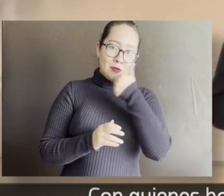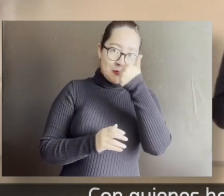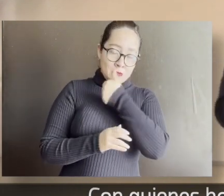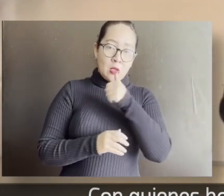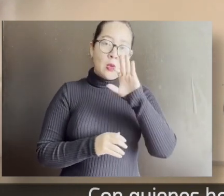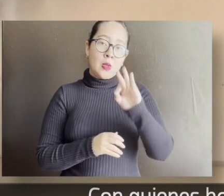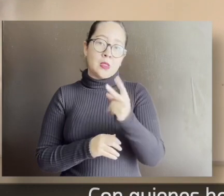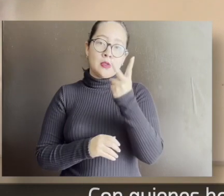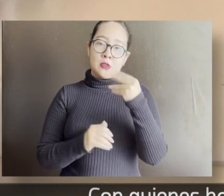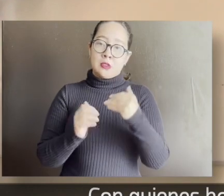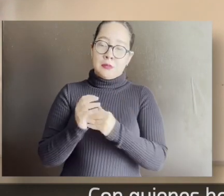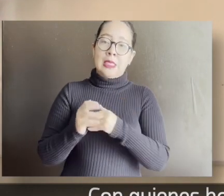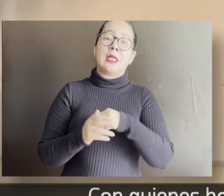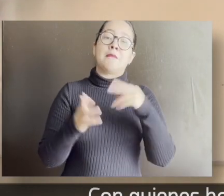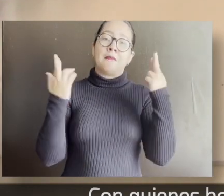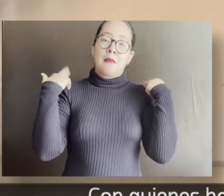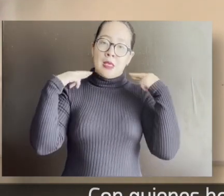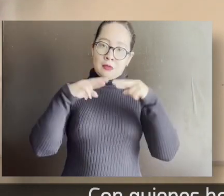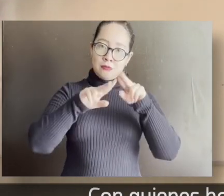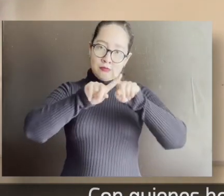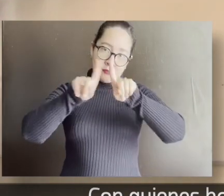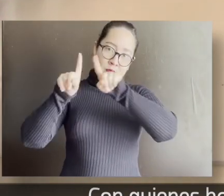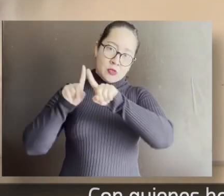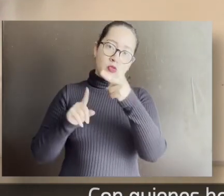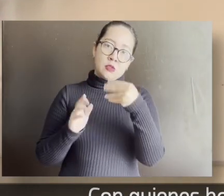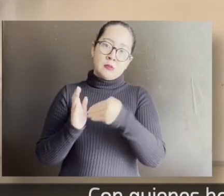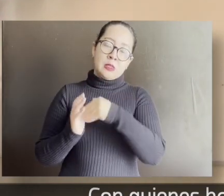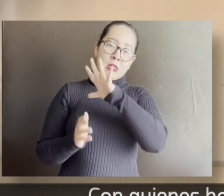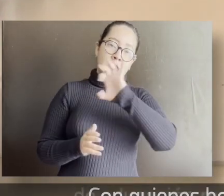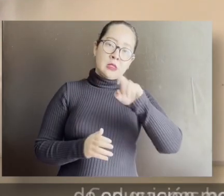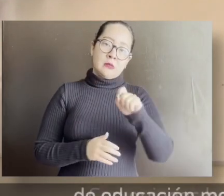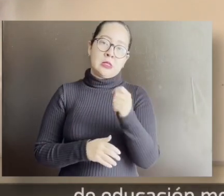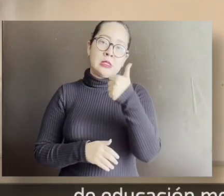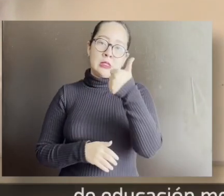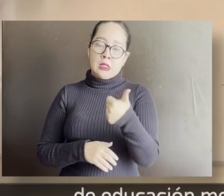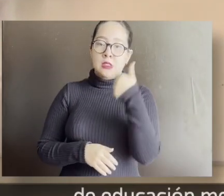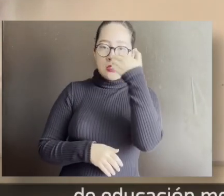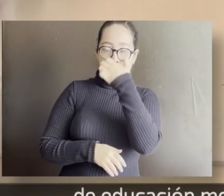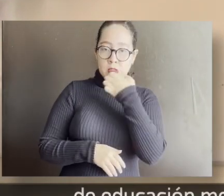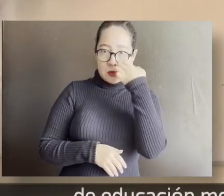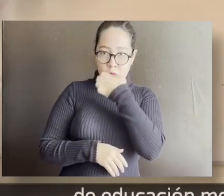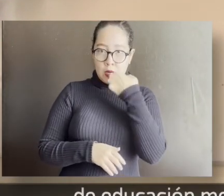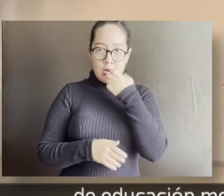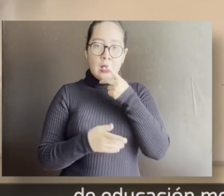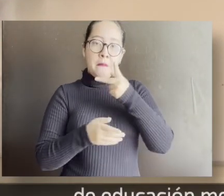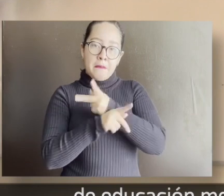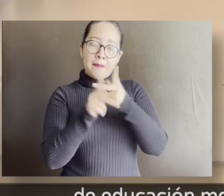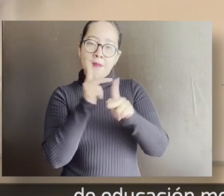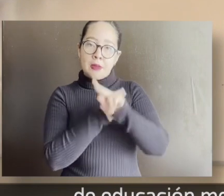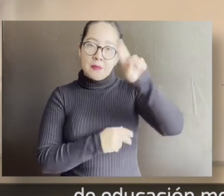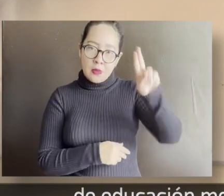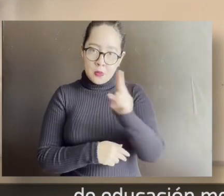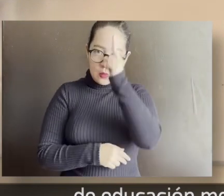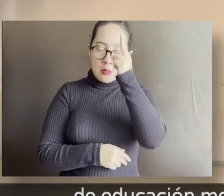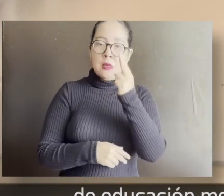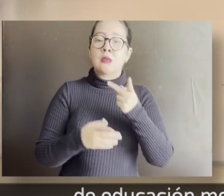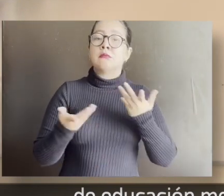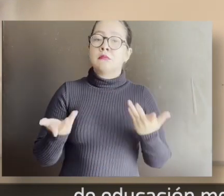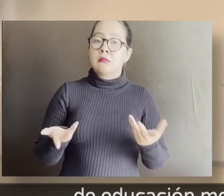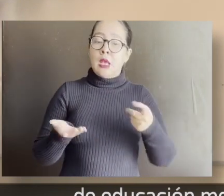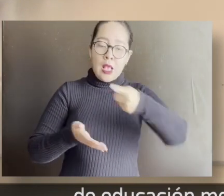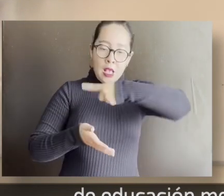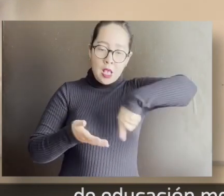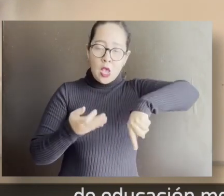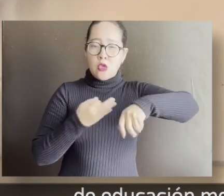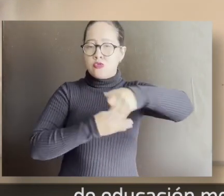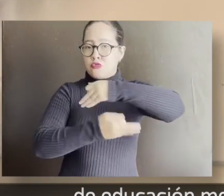42 mil docentes de 2 mil 526 escuelas de educación media superior y superior, los que en